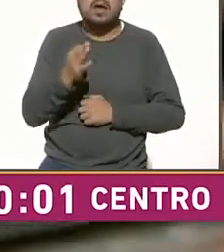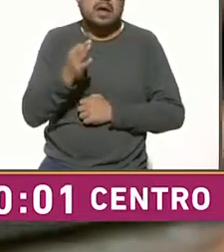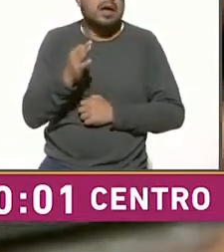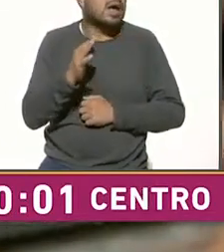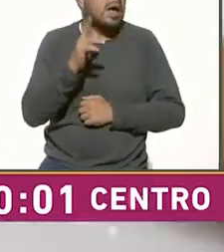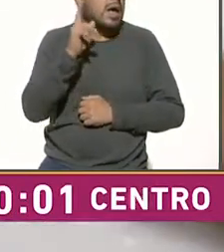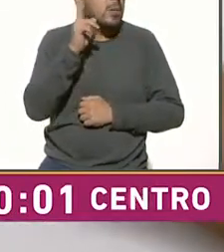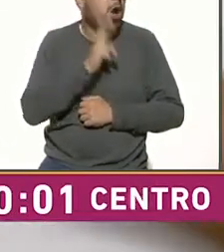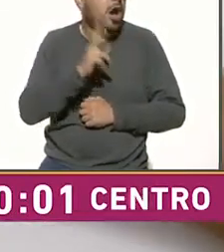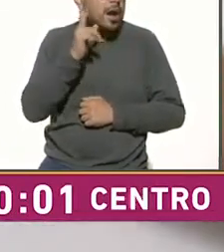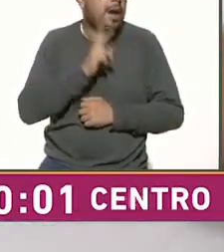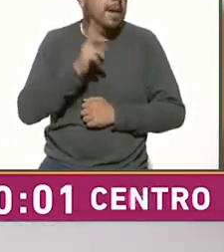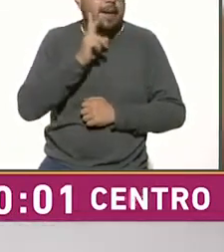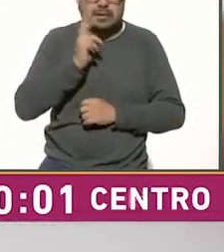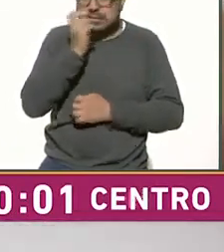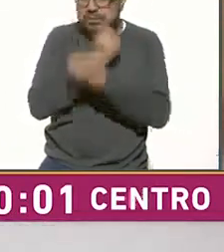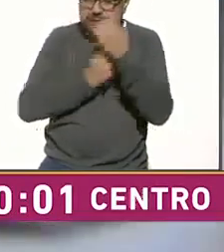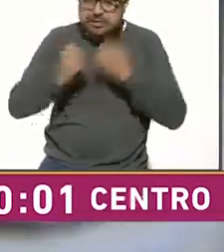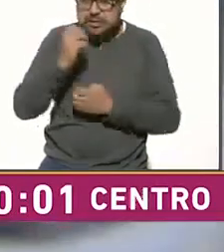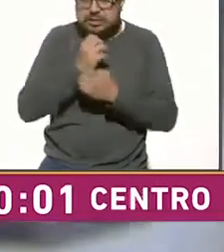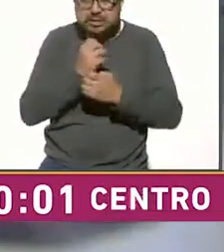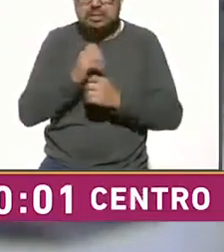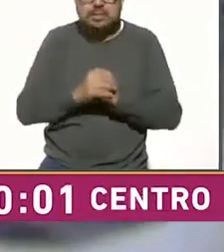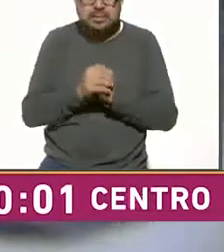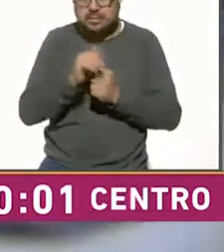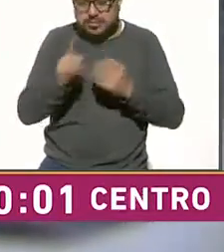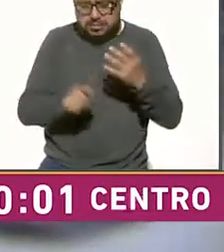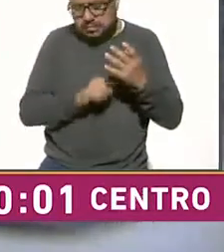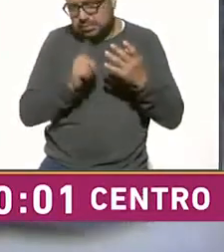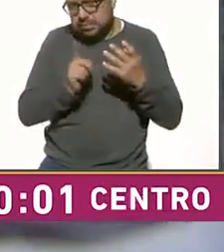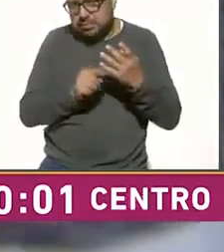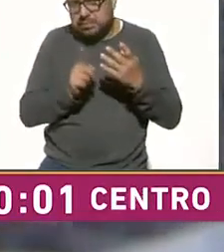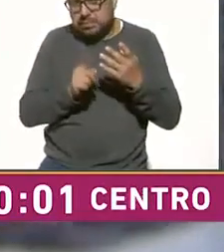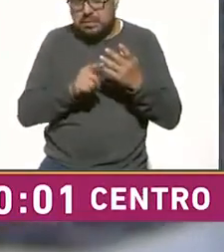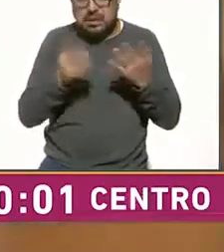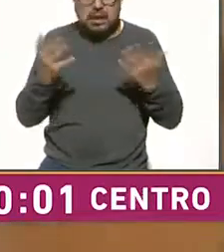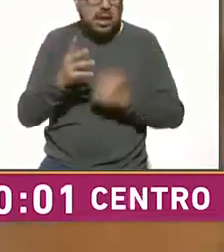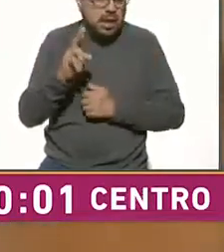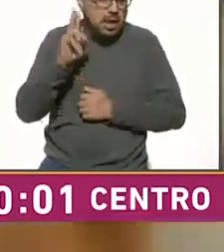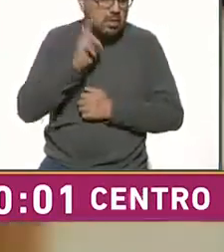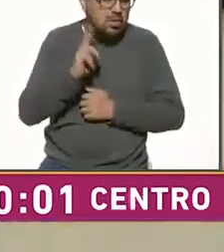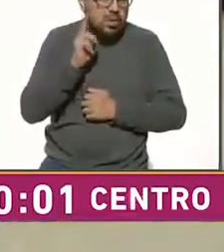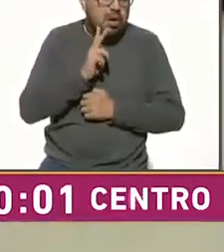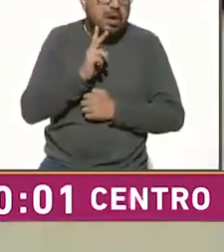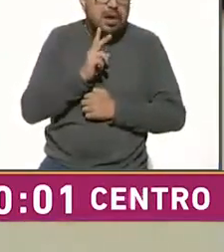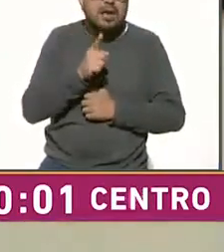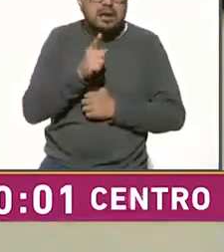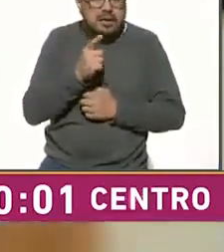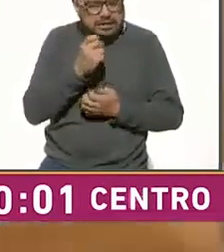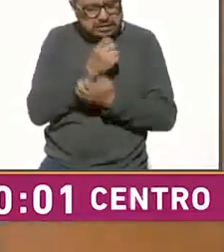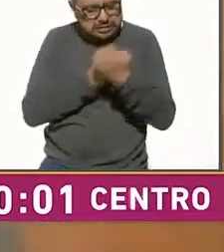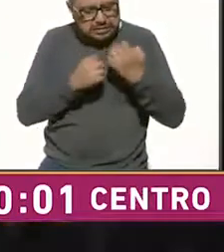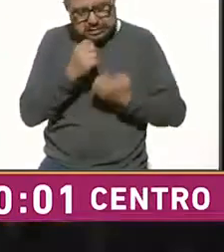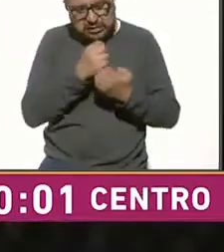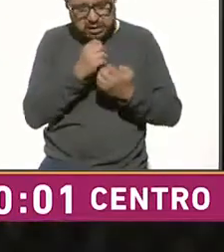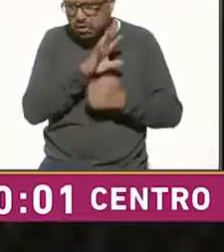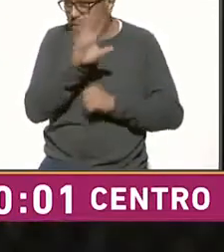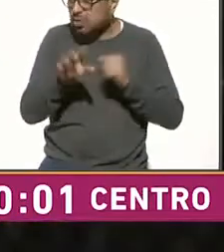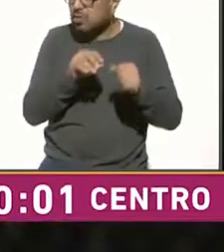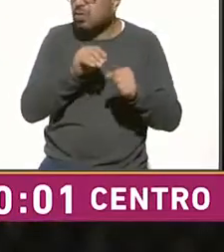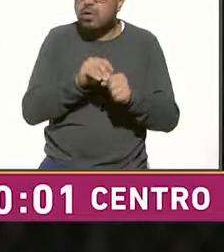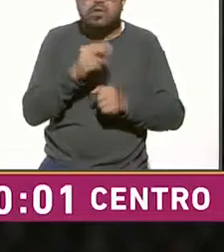simulación y del examen. Paso 4. Haz tu prueba de simulación para verificar que todo funcione